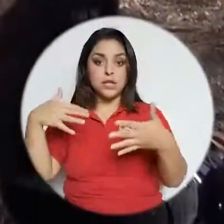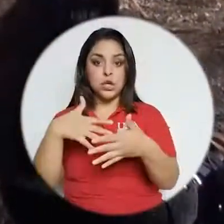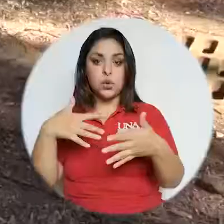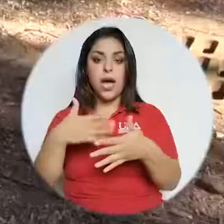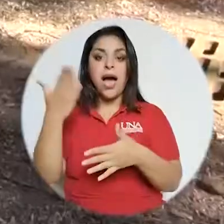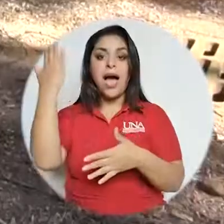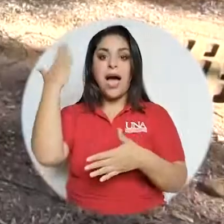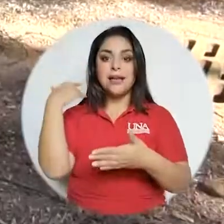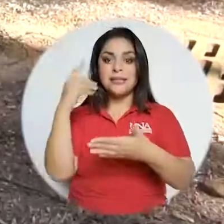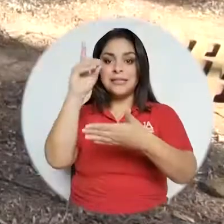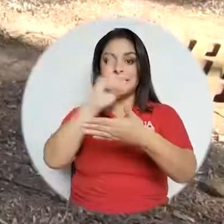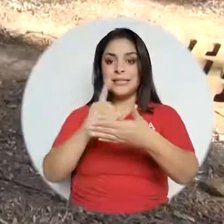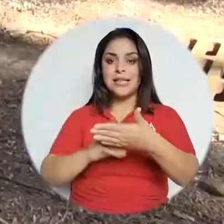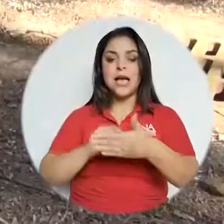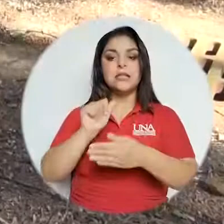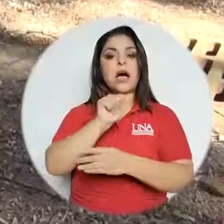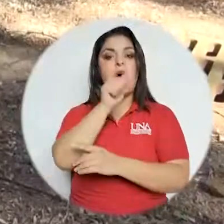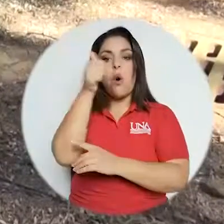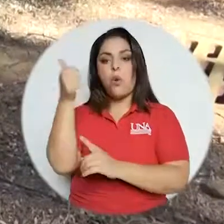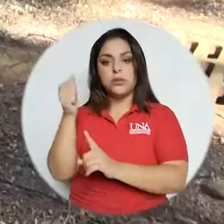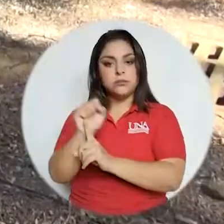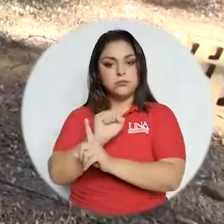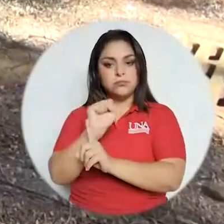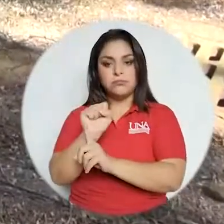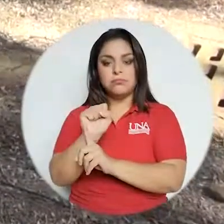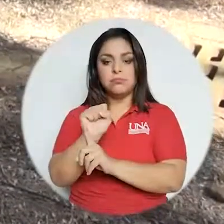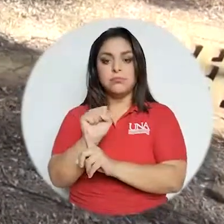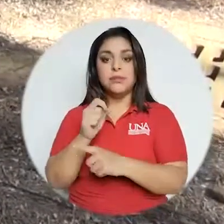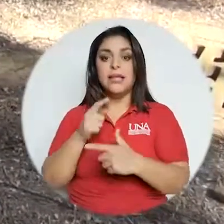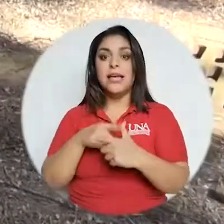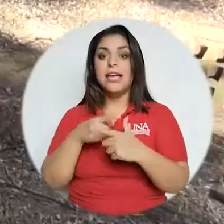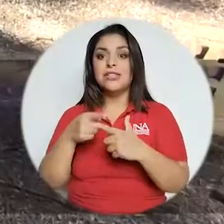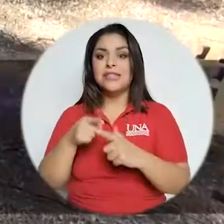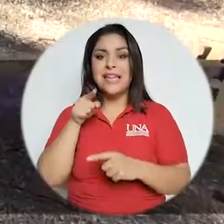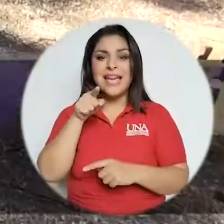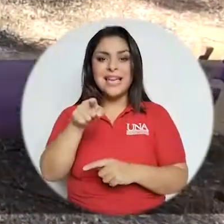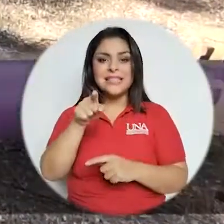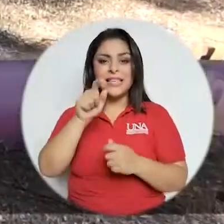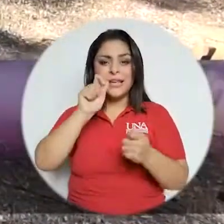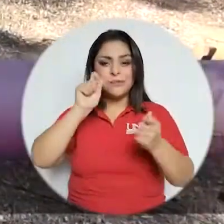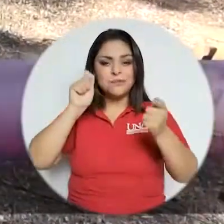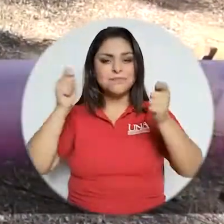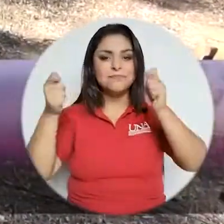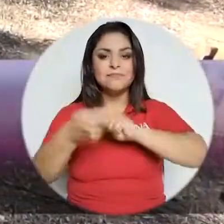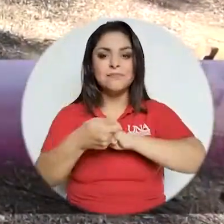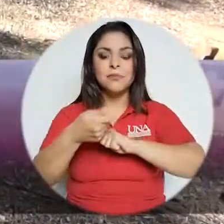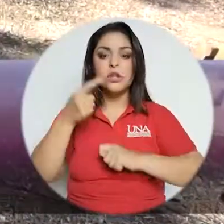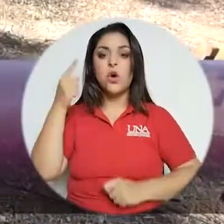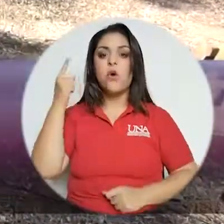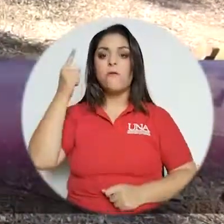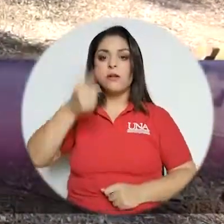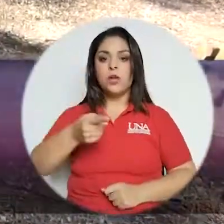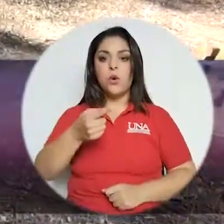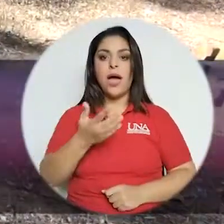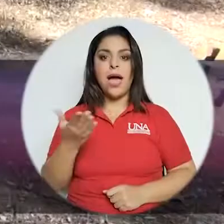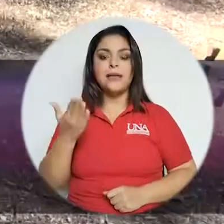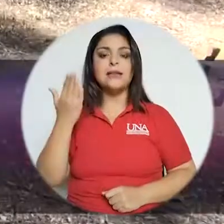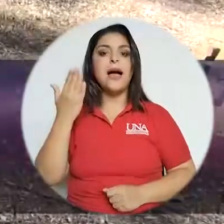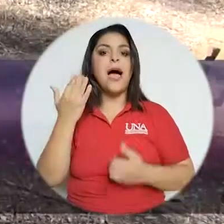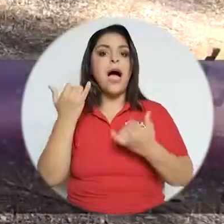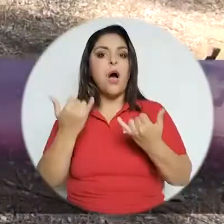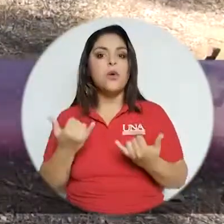programas y planes de estudio que estaban diseñados para otros entornos. Entonces ese giro obligó a